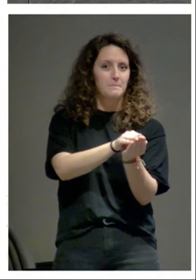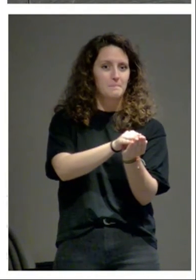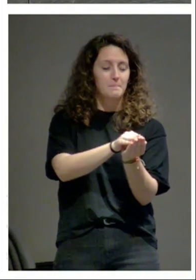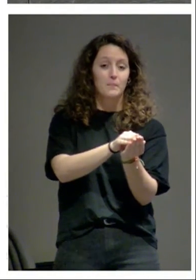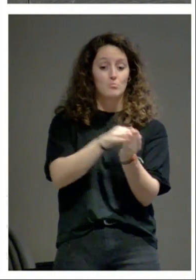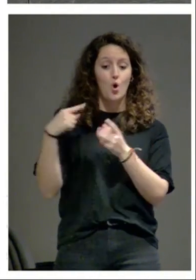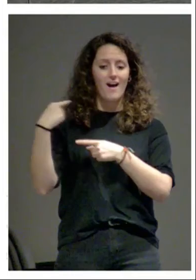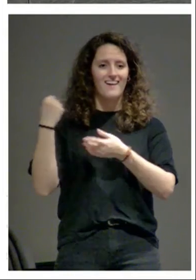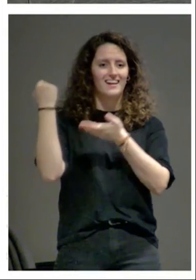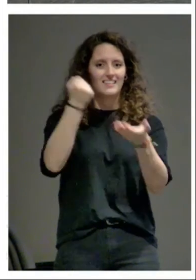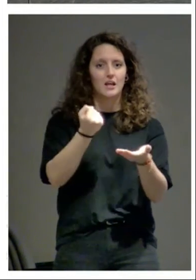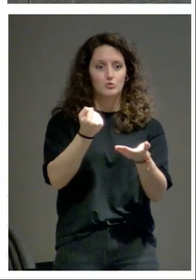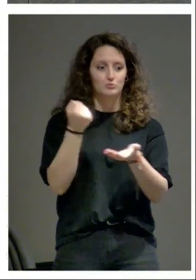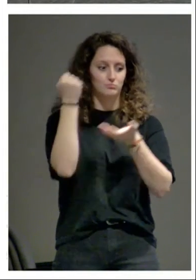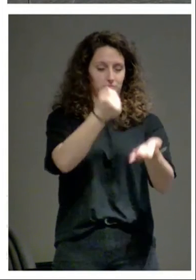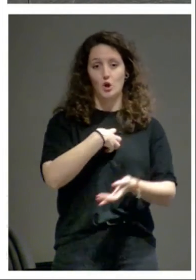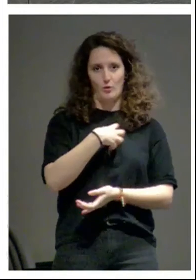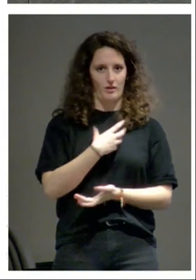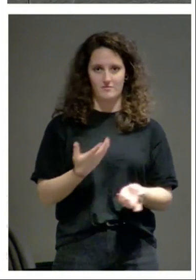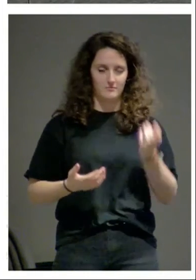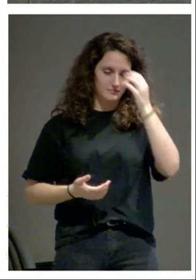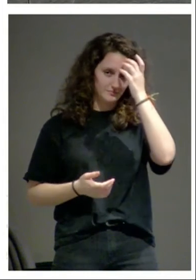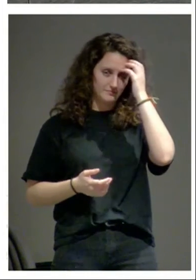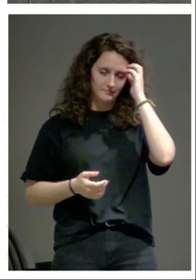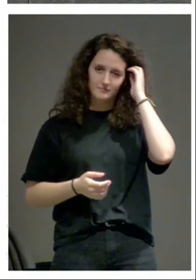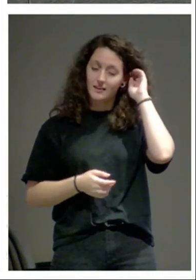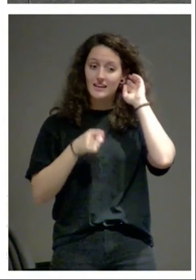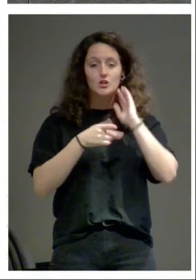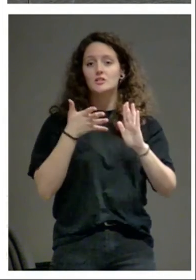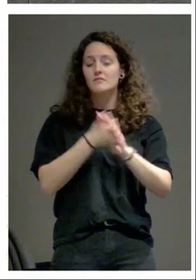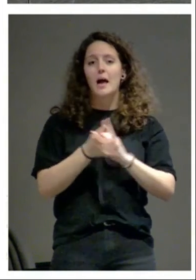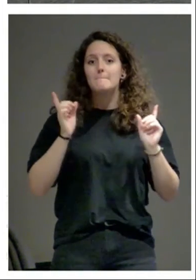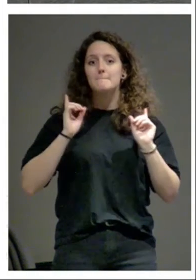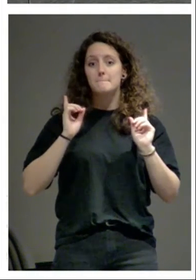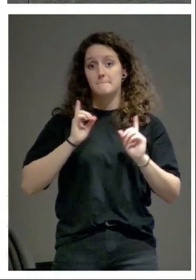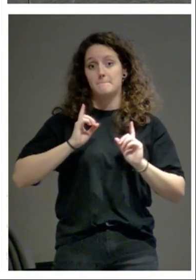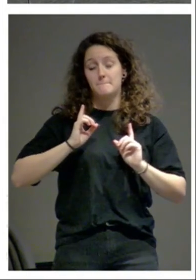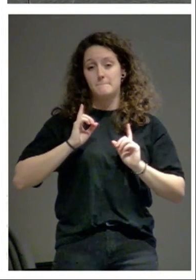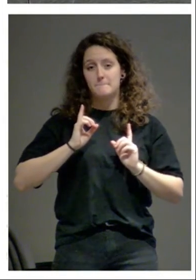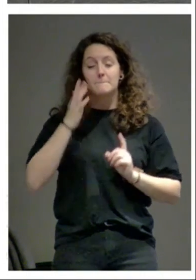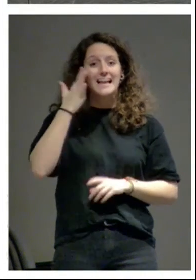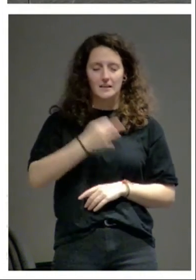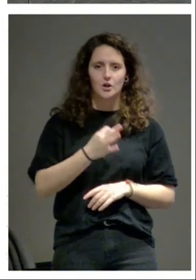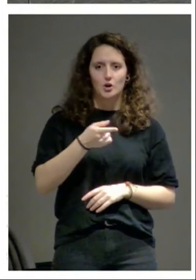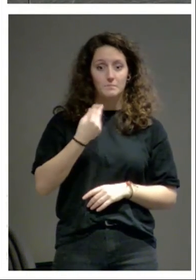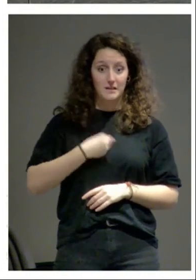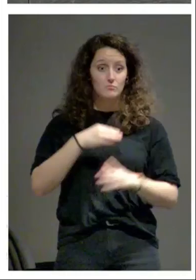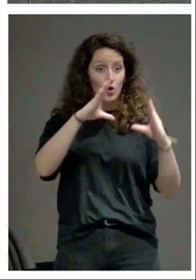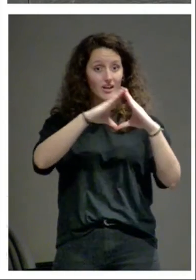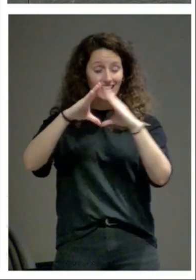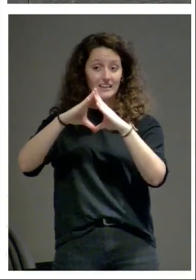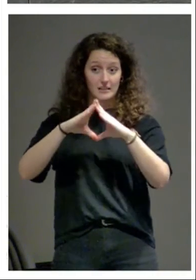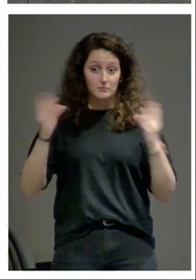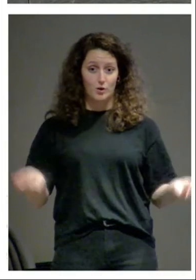sus herederos era un peligro que la gente se enterrase en las iglesias que ellos mismos estaban